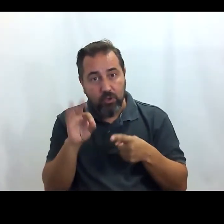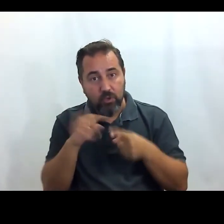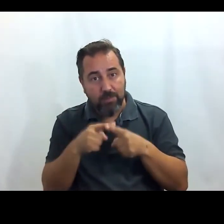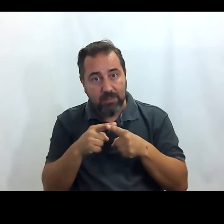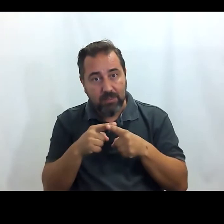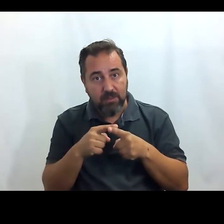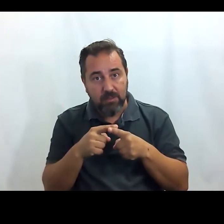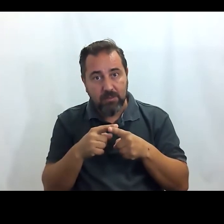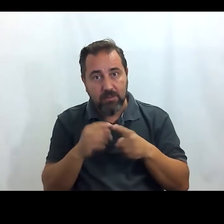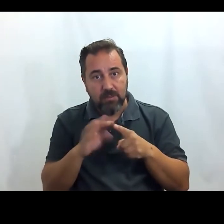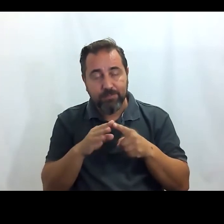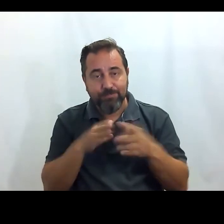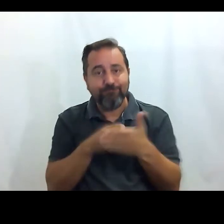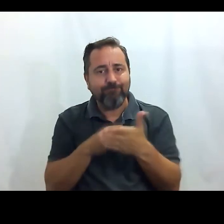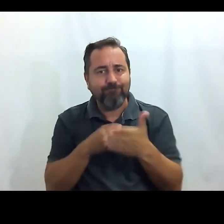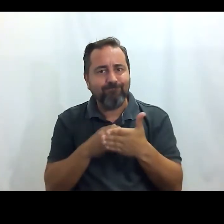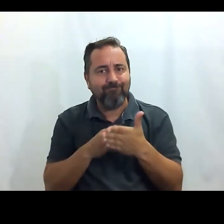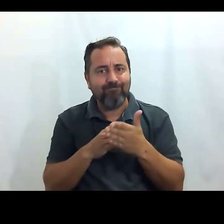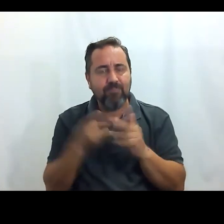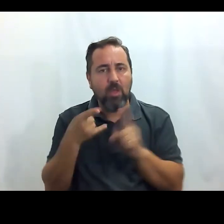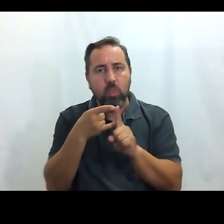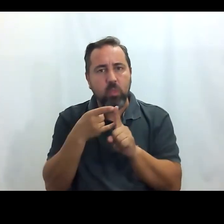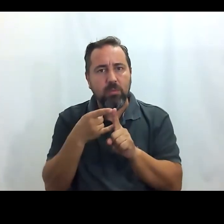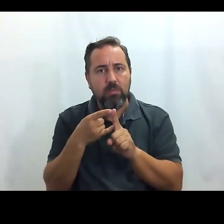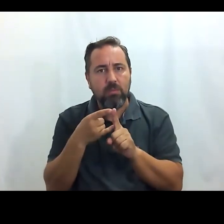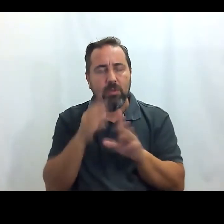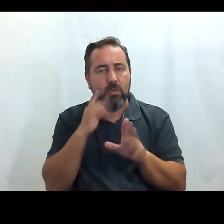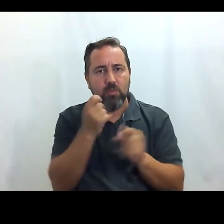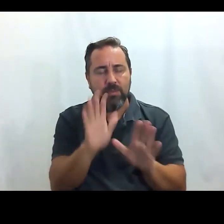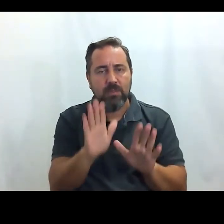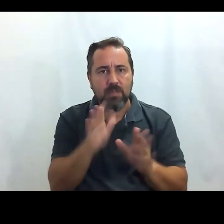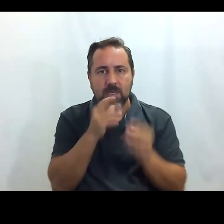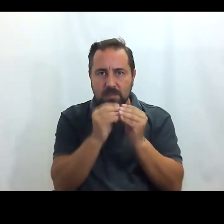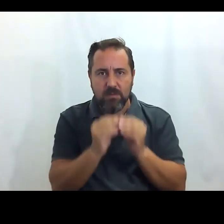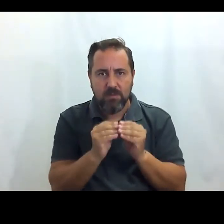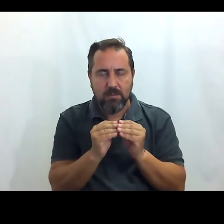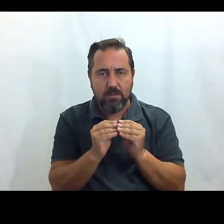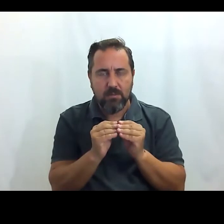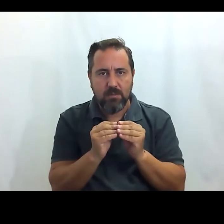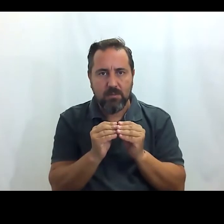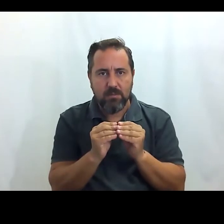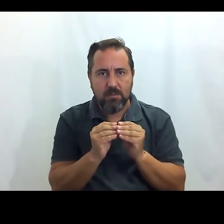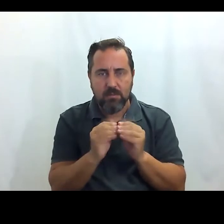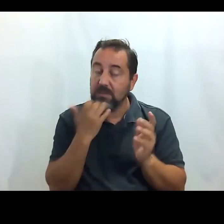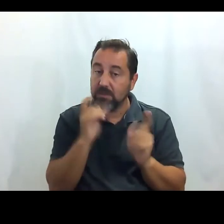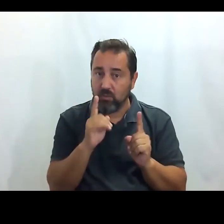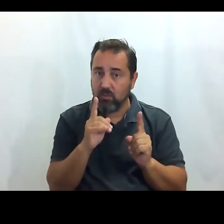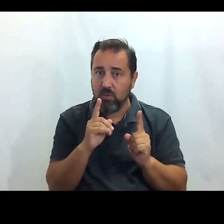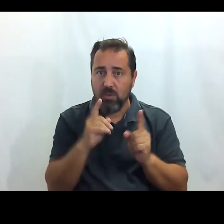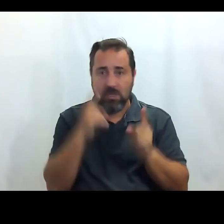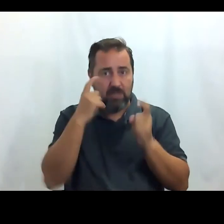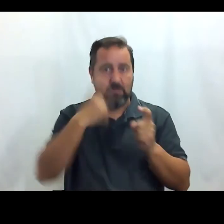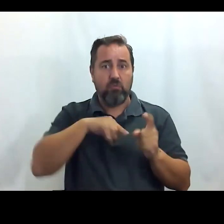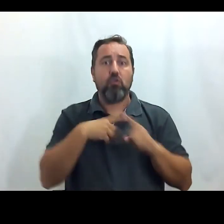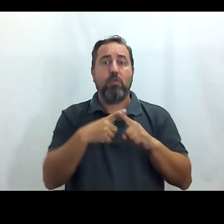Se me ha bloqueado el zoom. A ver, un momentito, que esto lo arreglo. Vale, si no, lo podemos intentar